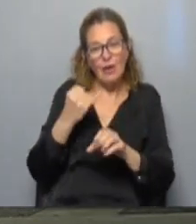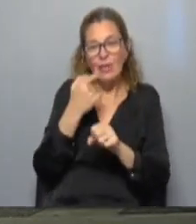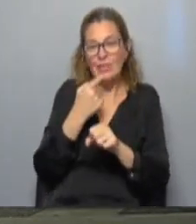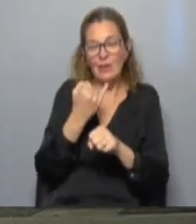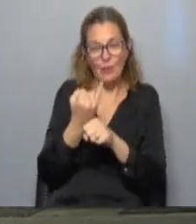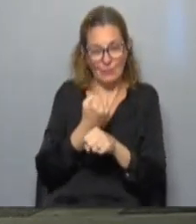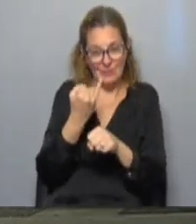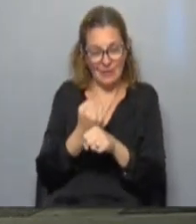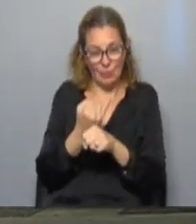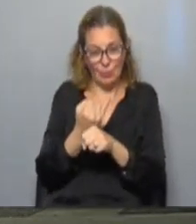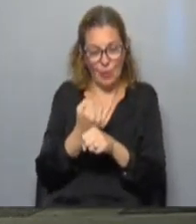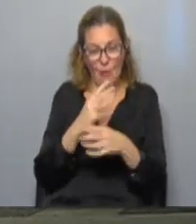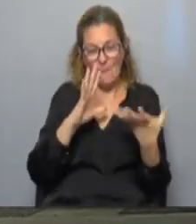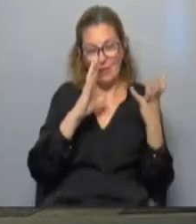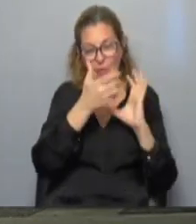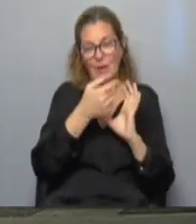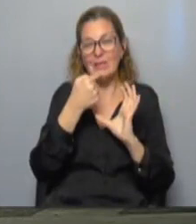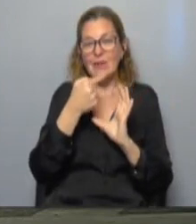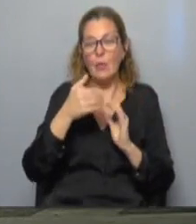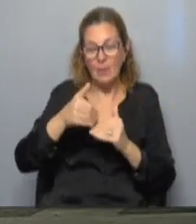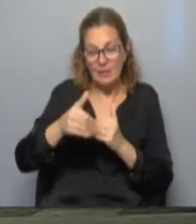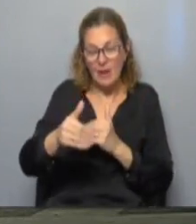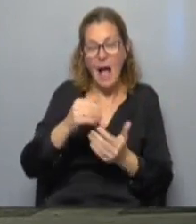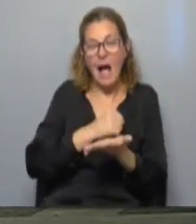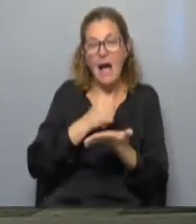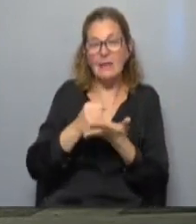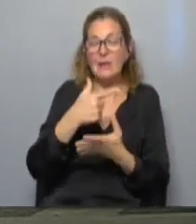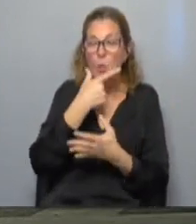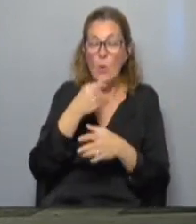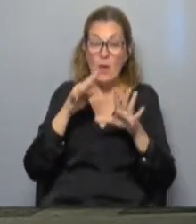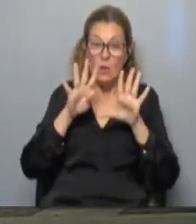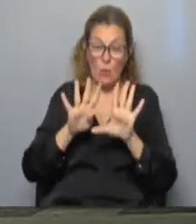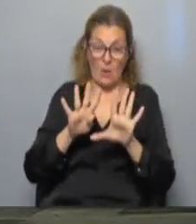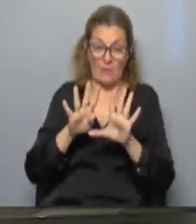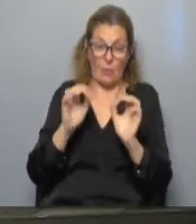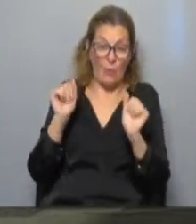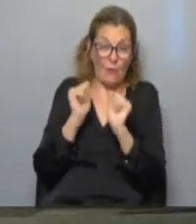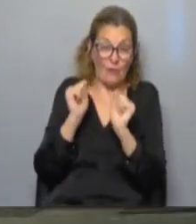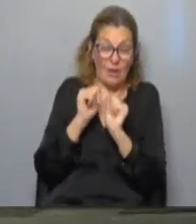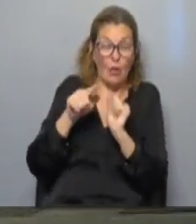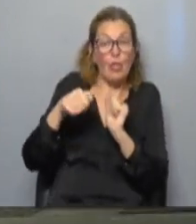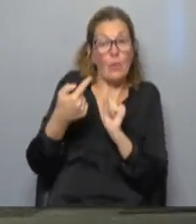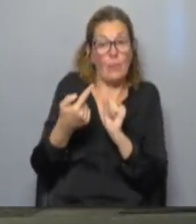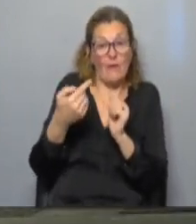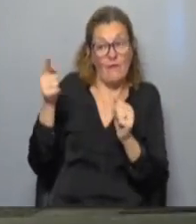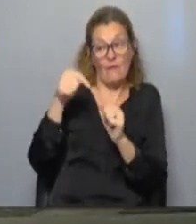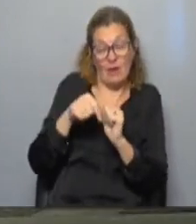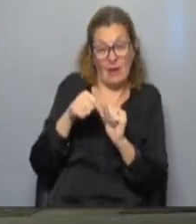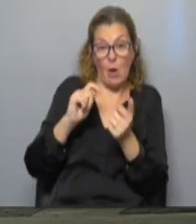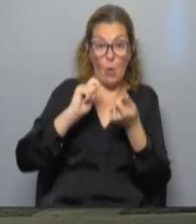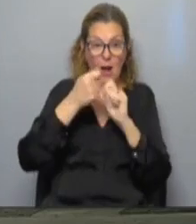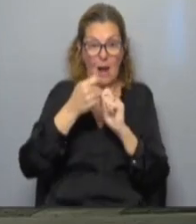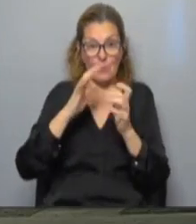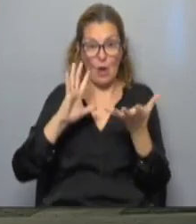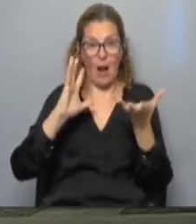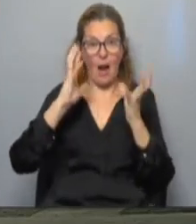Meteorología, que estimó que el fenómeno persistirá hasta el jueves 9, cuando un frente frío va a generar un cambio en la masa